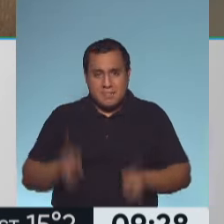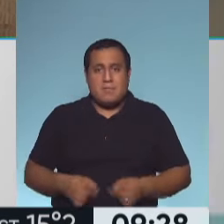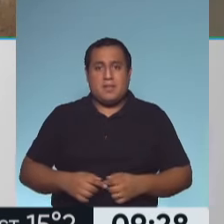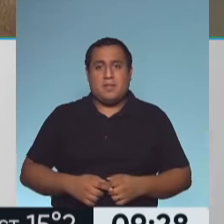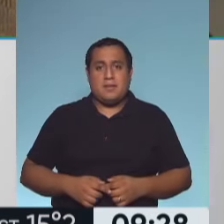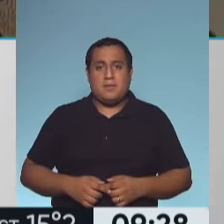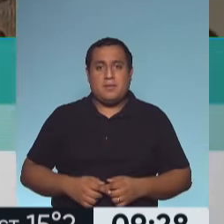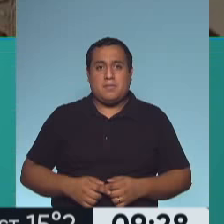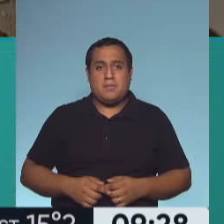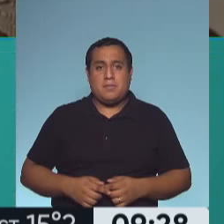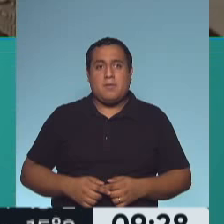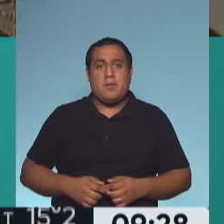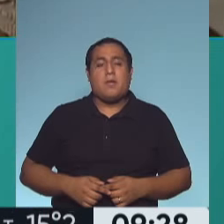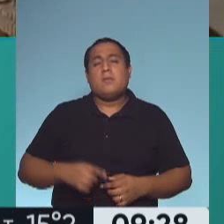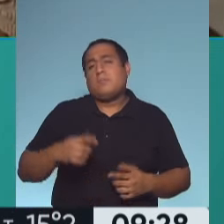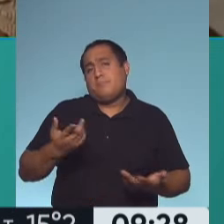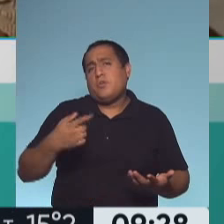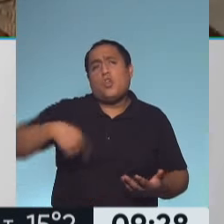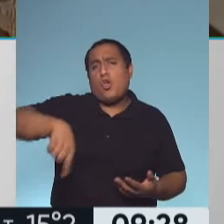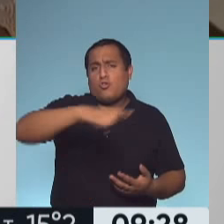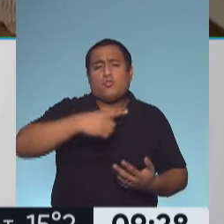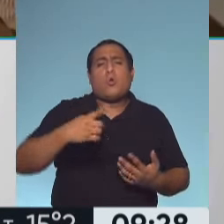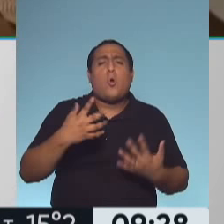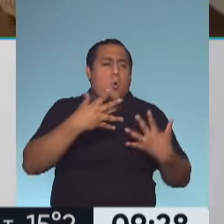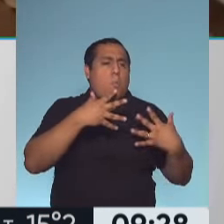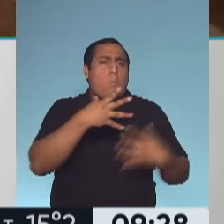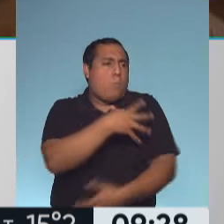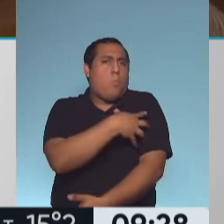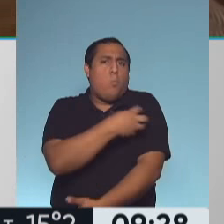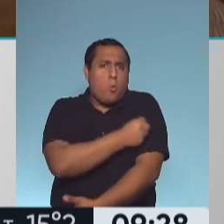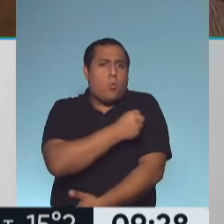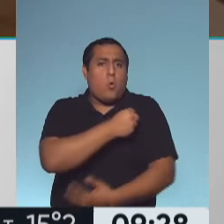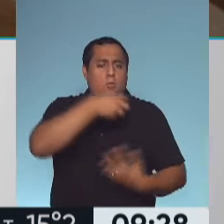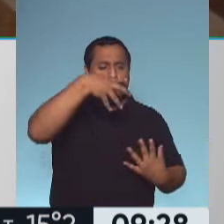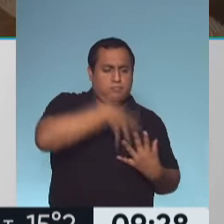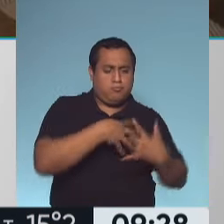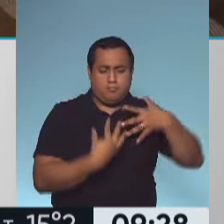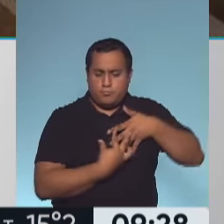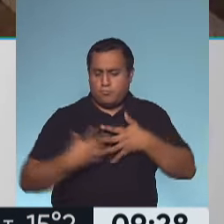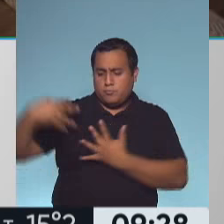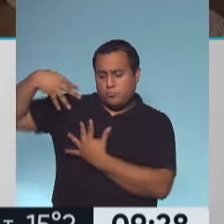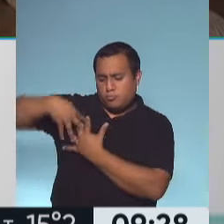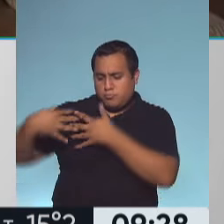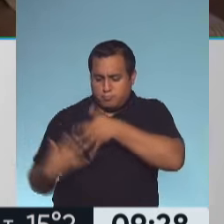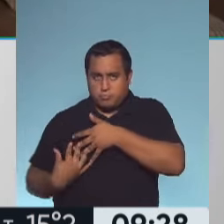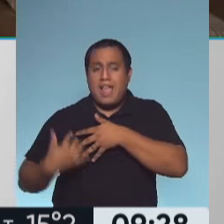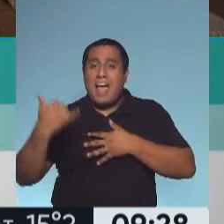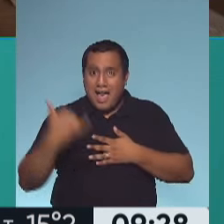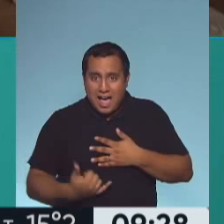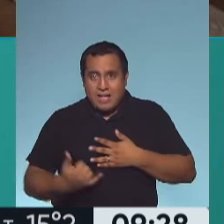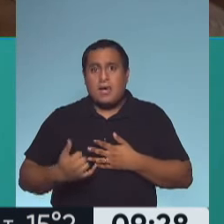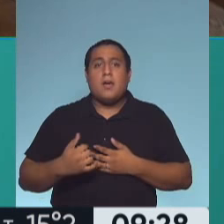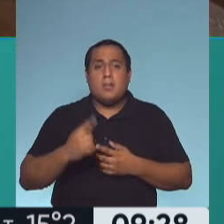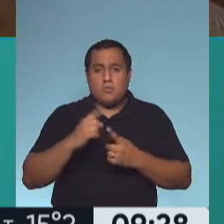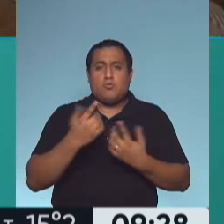seres que nos movemos con músculos que están dispuestos en el cuerpo en forma diagonal y cruzada, el cuerpo humano fue hecho para la